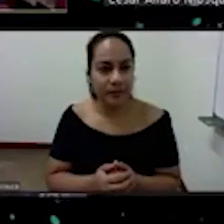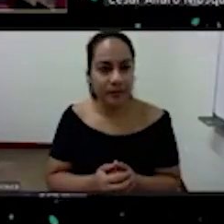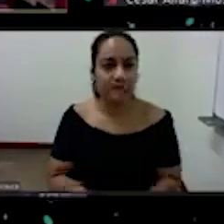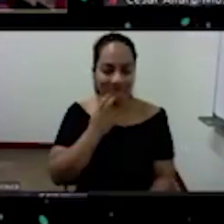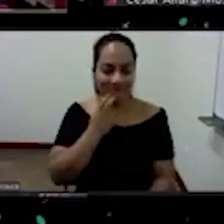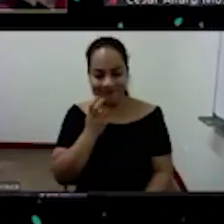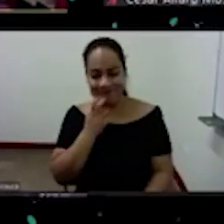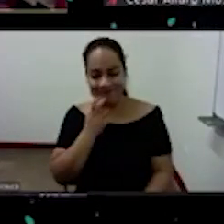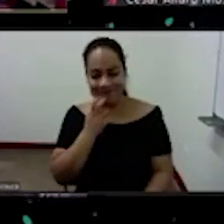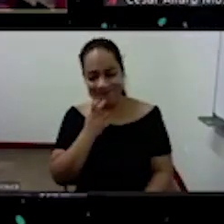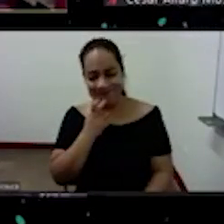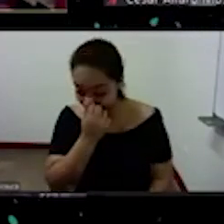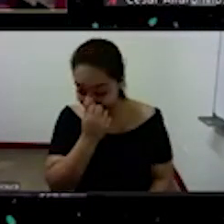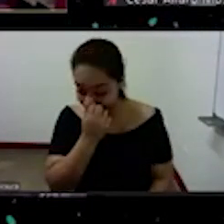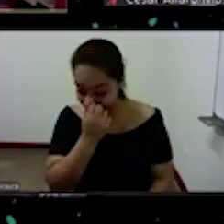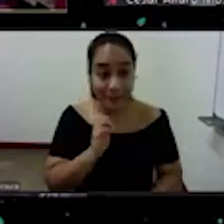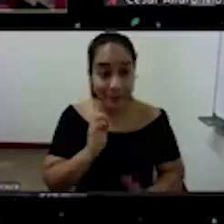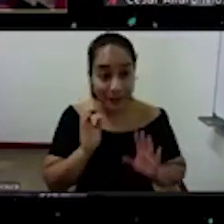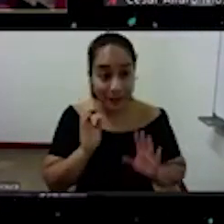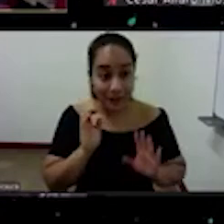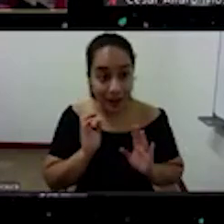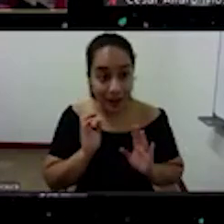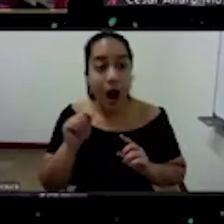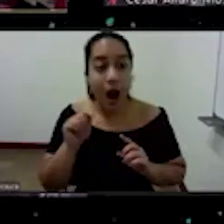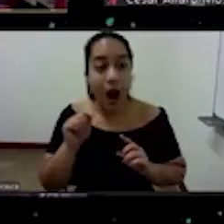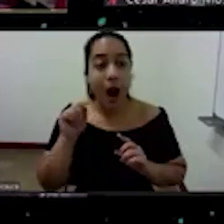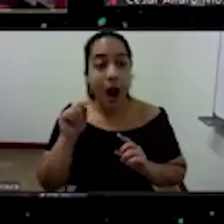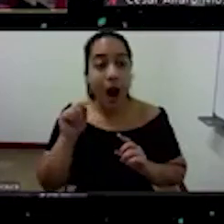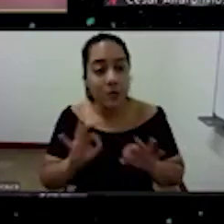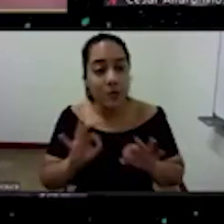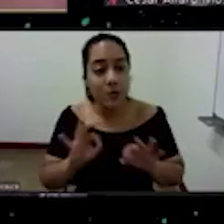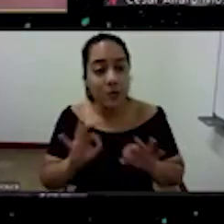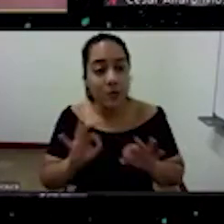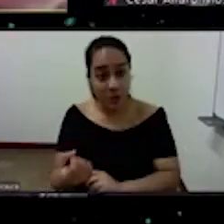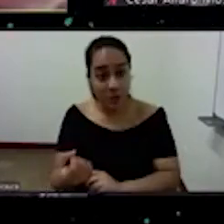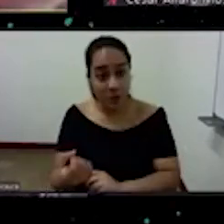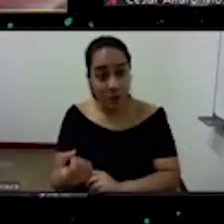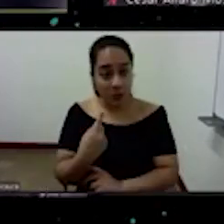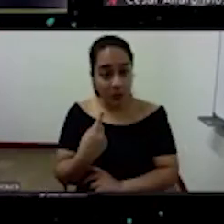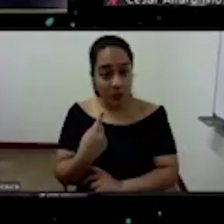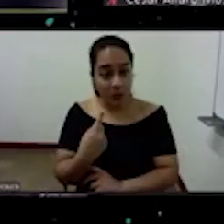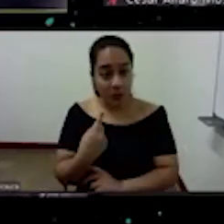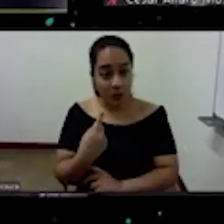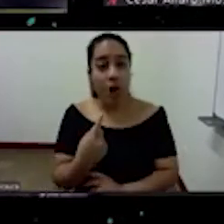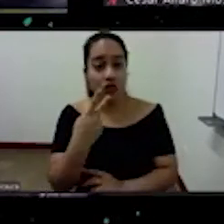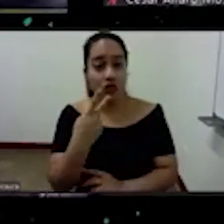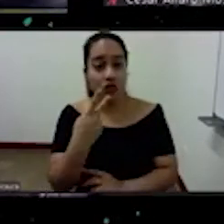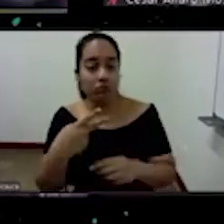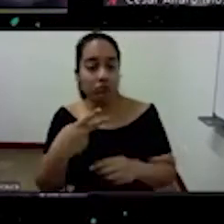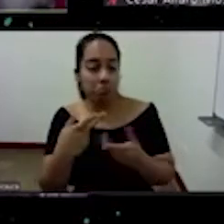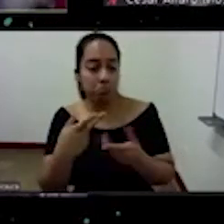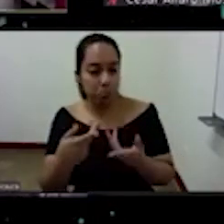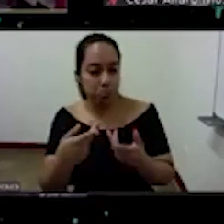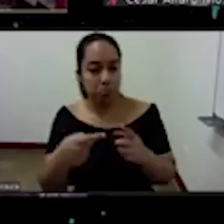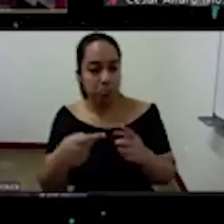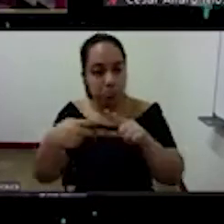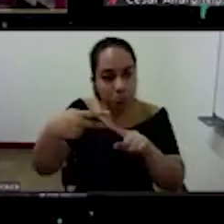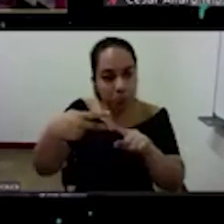acá se ponen en esta pregunta se ponen dos cuestiones diferentes